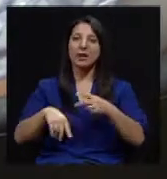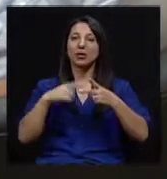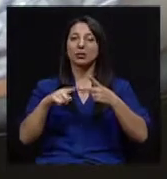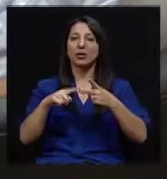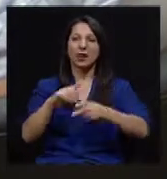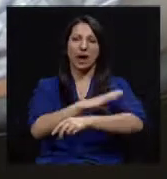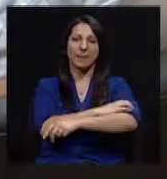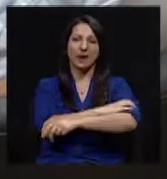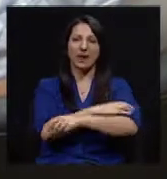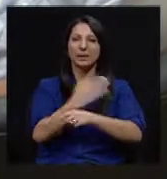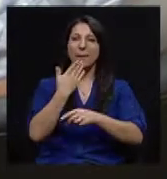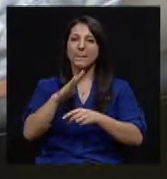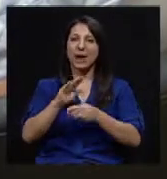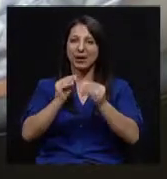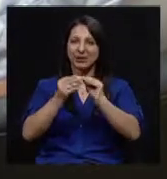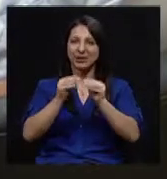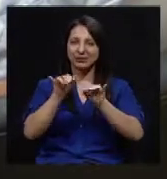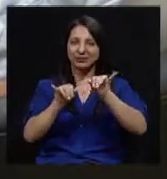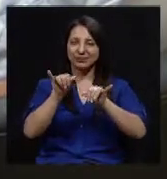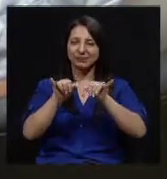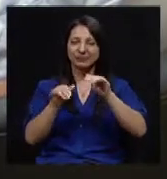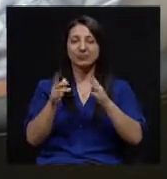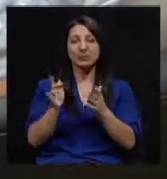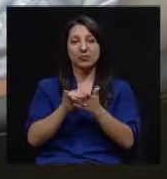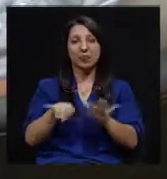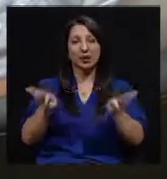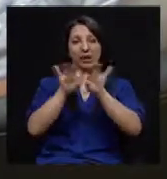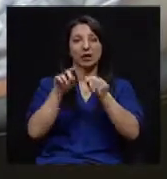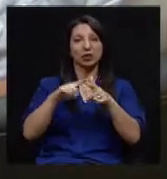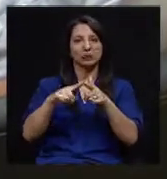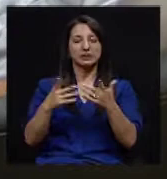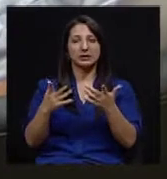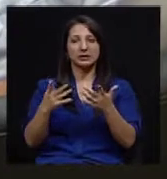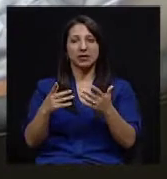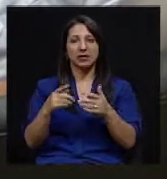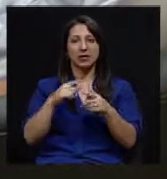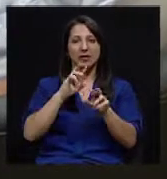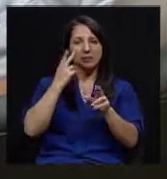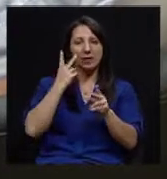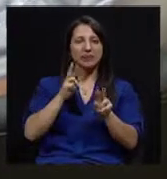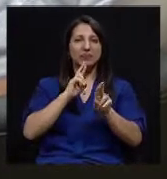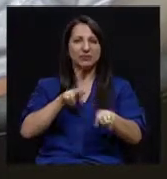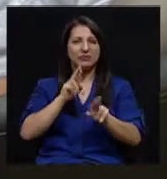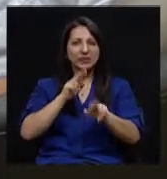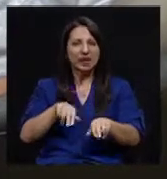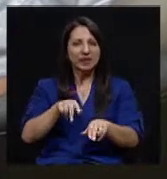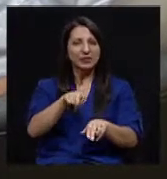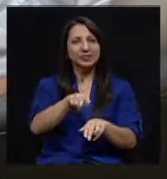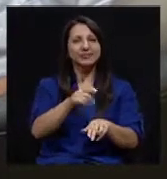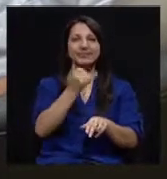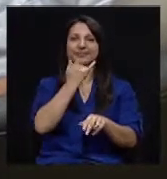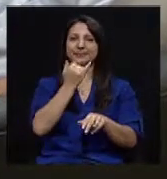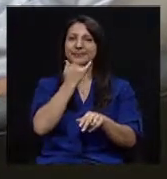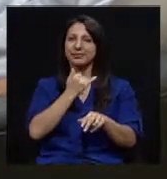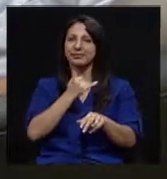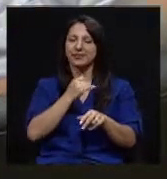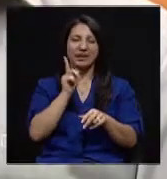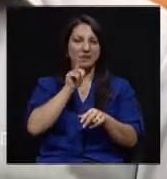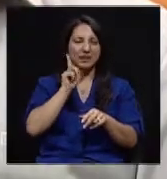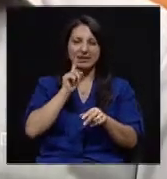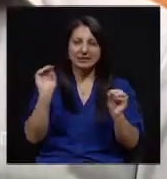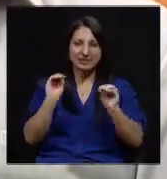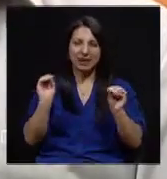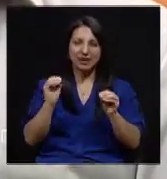aparato está mal calibrado. Eso es importante. Y entonces, claro, porque entonces empiezan a tocar conclusiones sobre una información que es falseada,